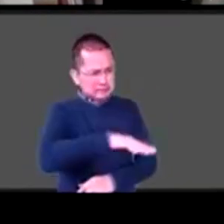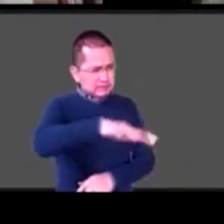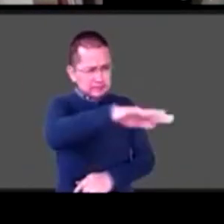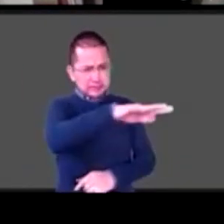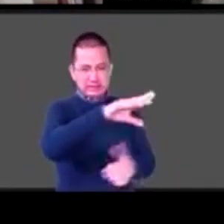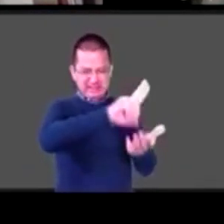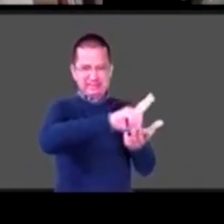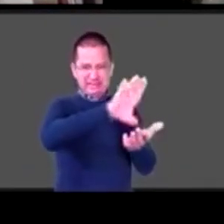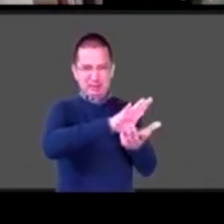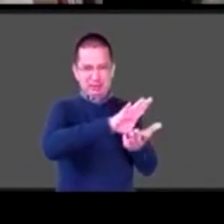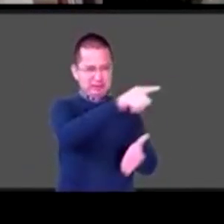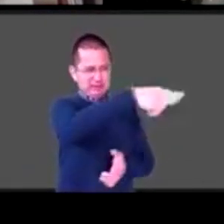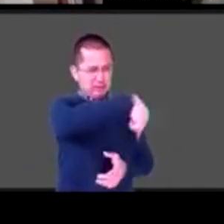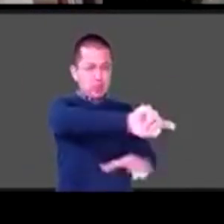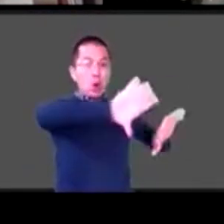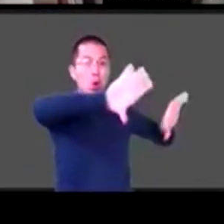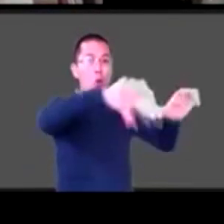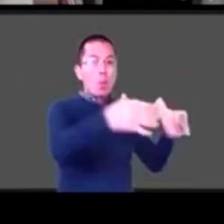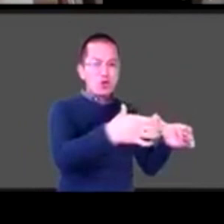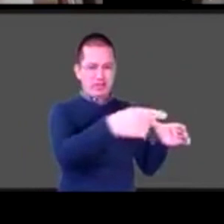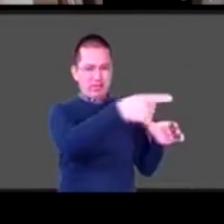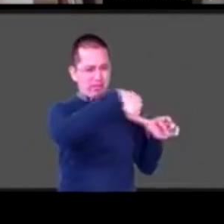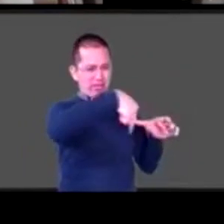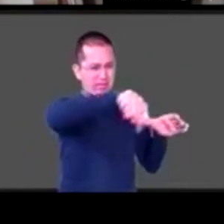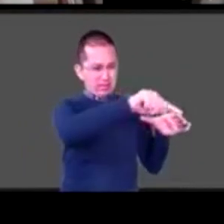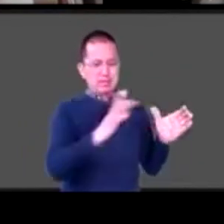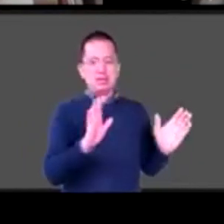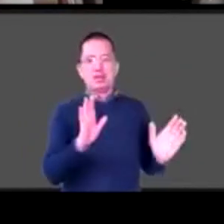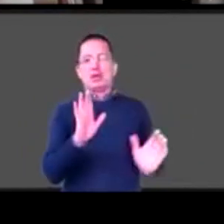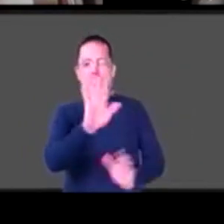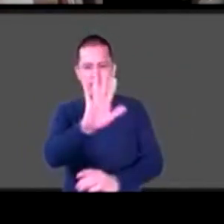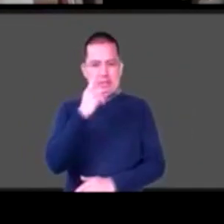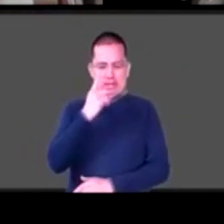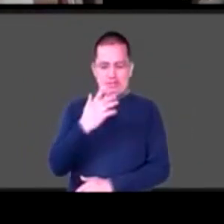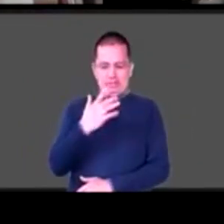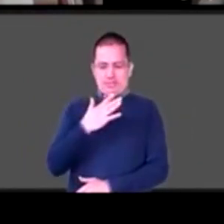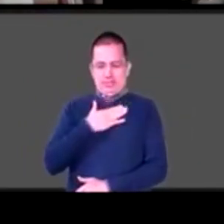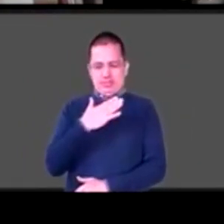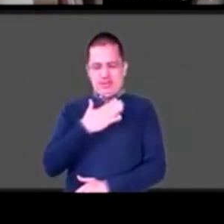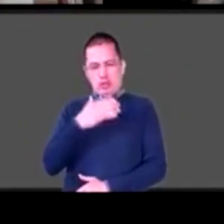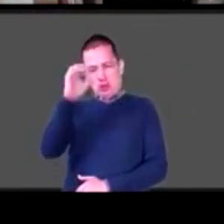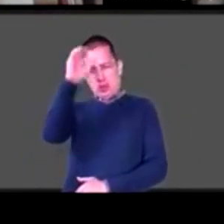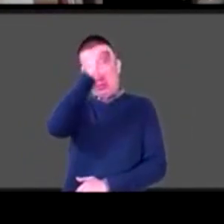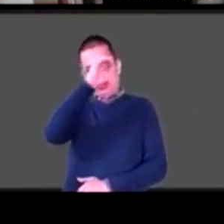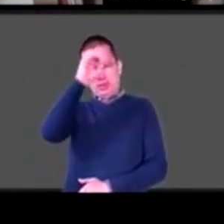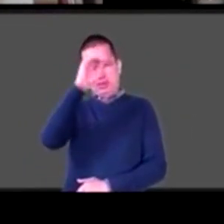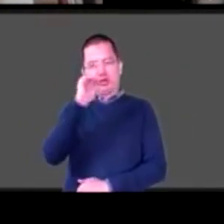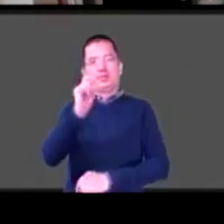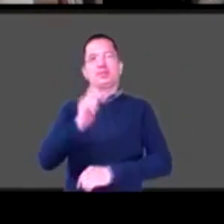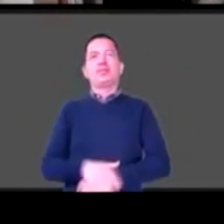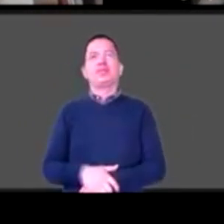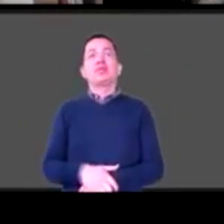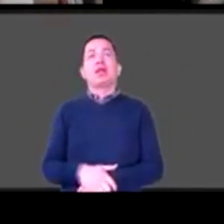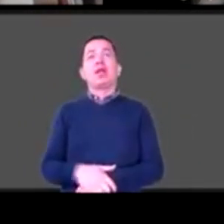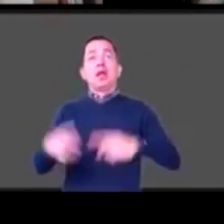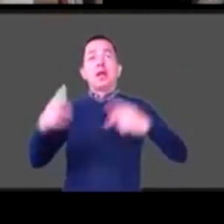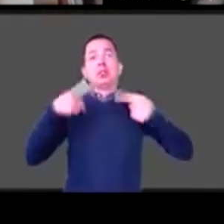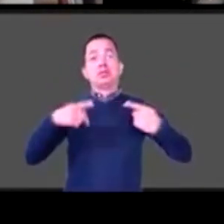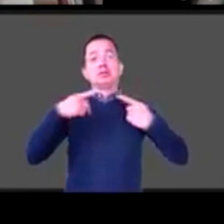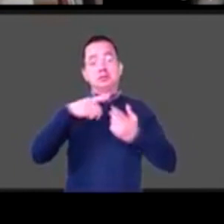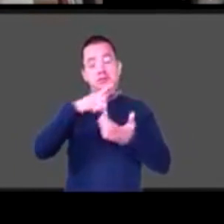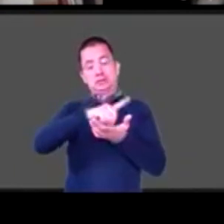A ver, mi sensación o mi opinión es que todas las personas con discapacidad